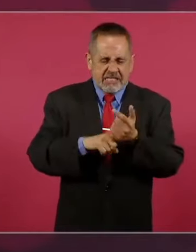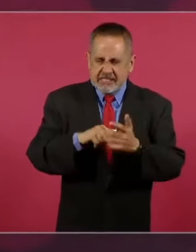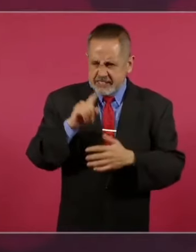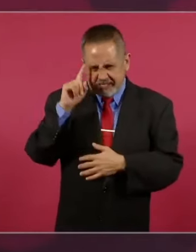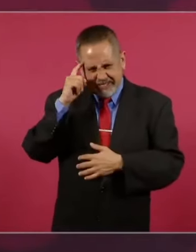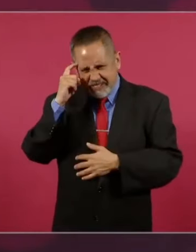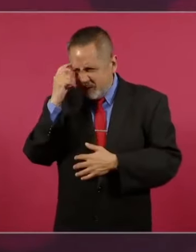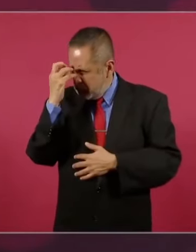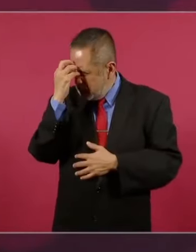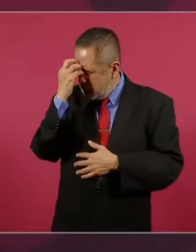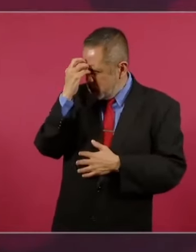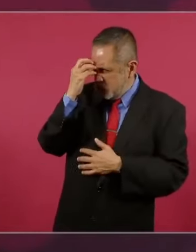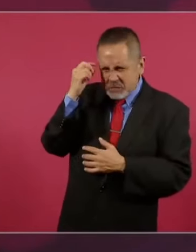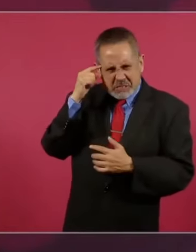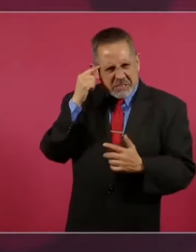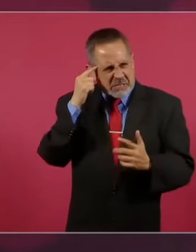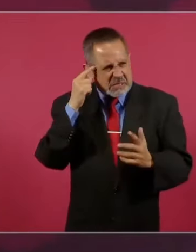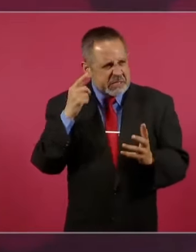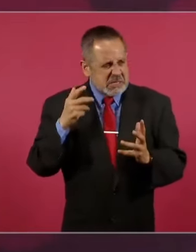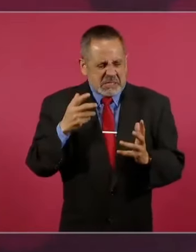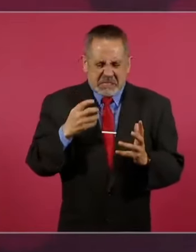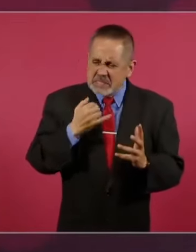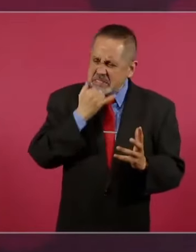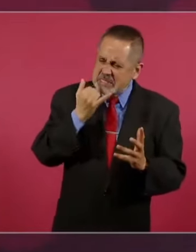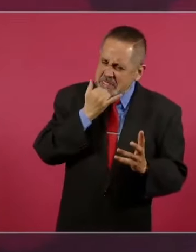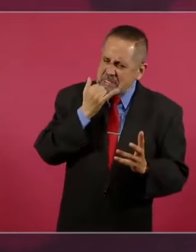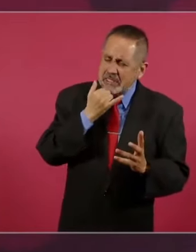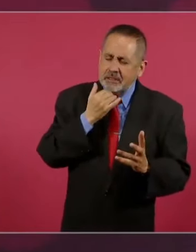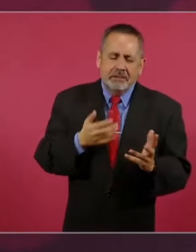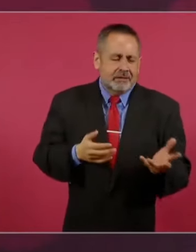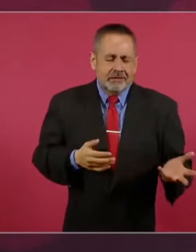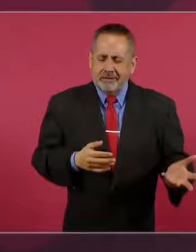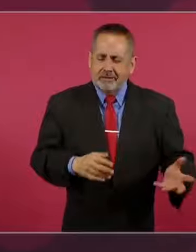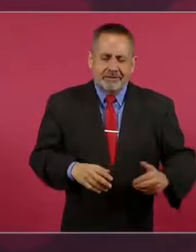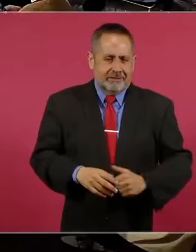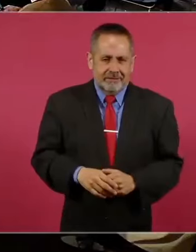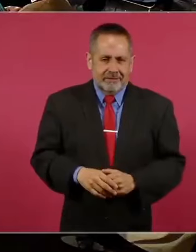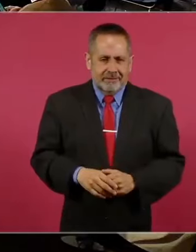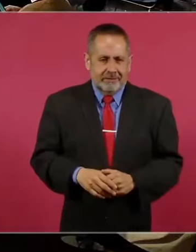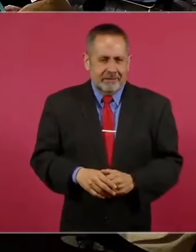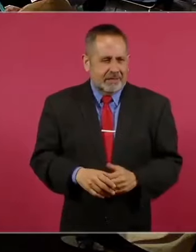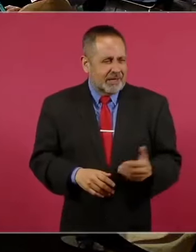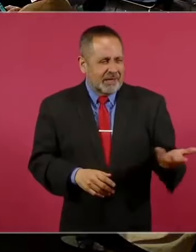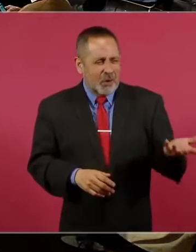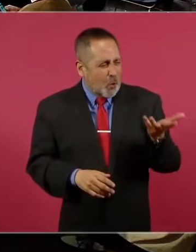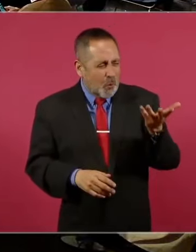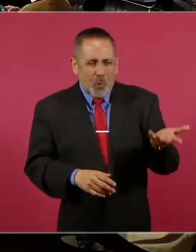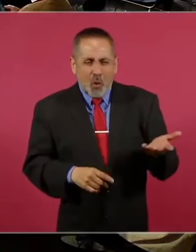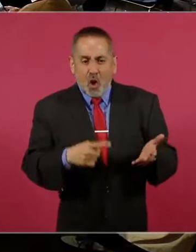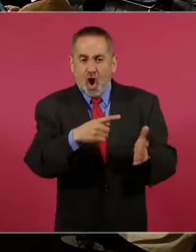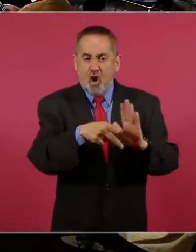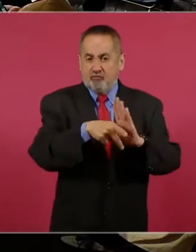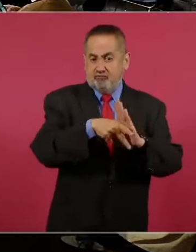pues se cometen más errores. Y como un periodista